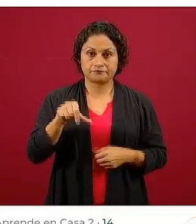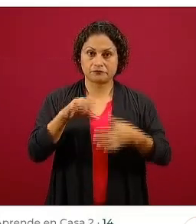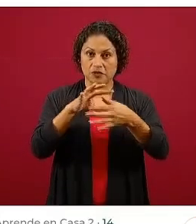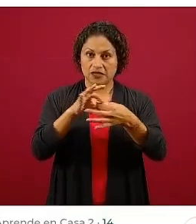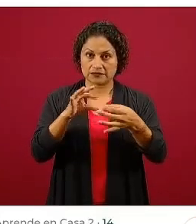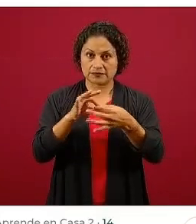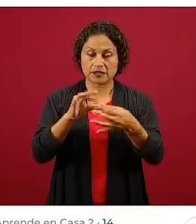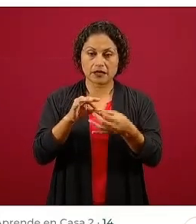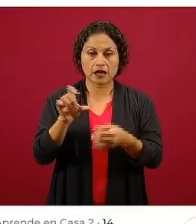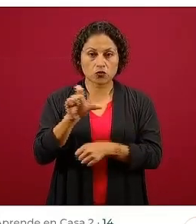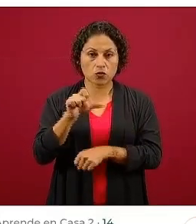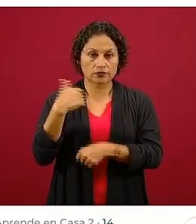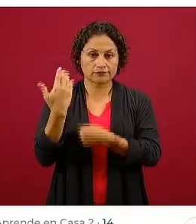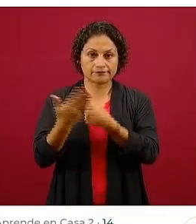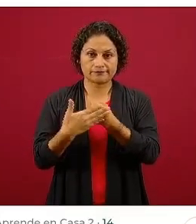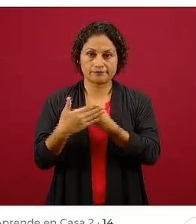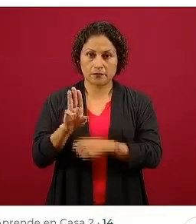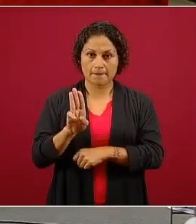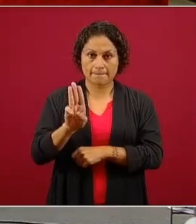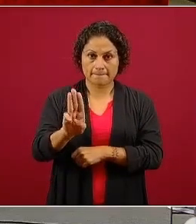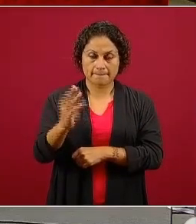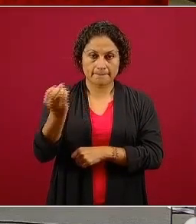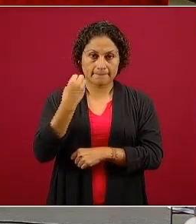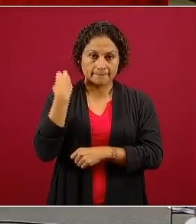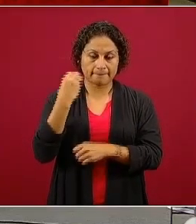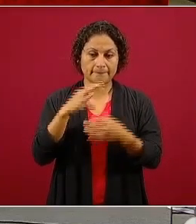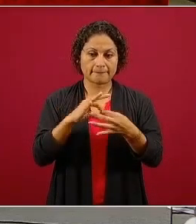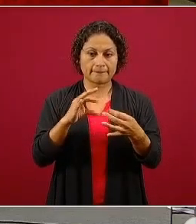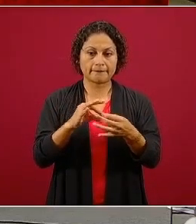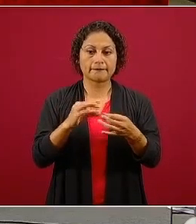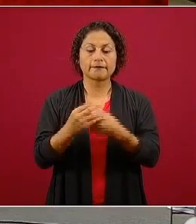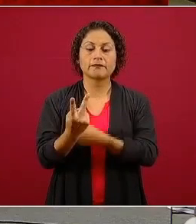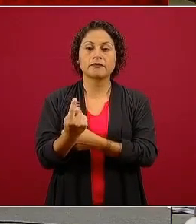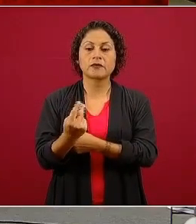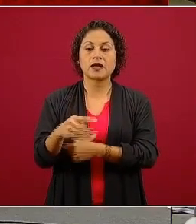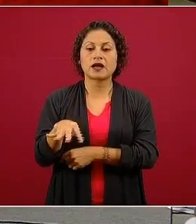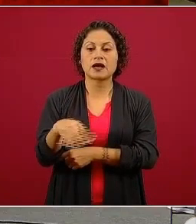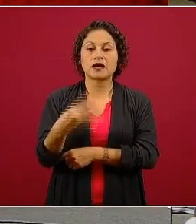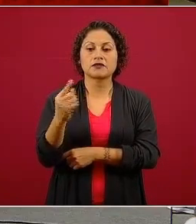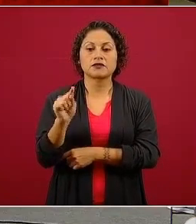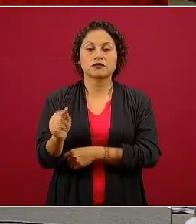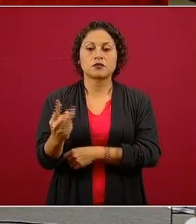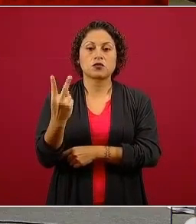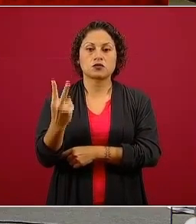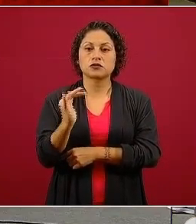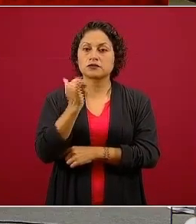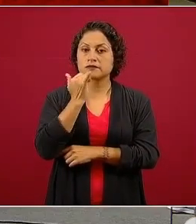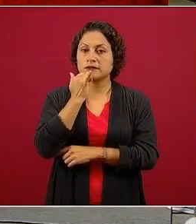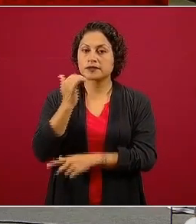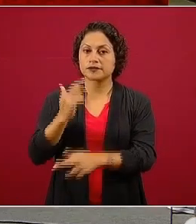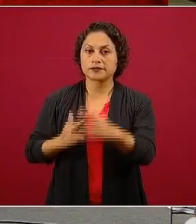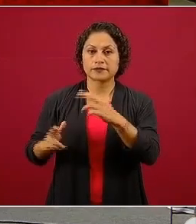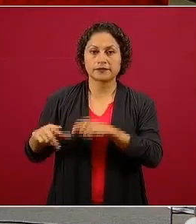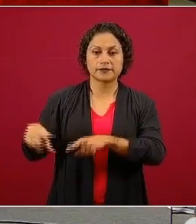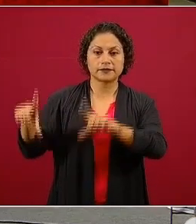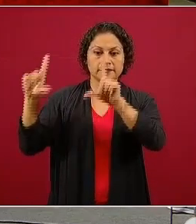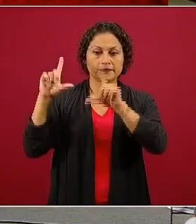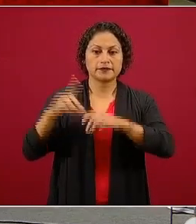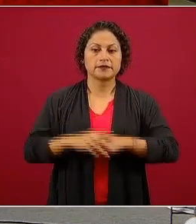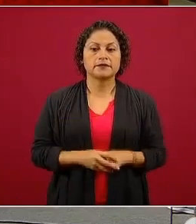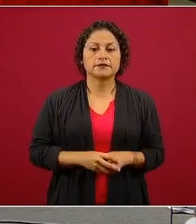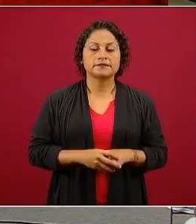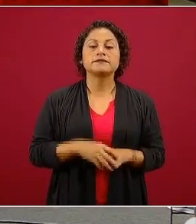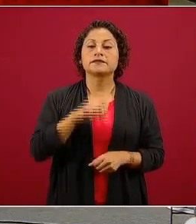miércoles. Es en el canal 14.2, y si la regresan, por favor, y 6